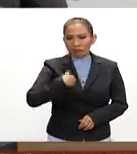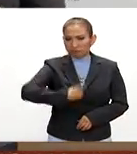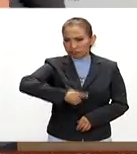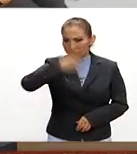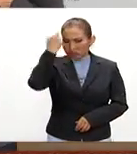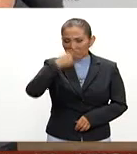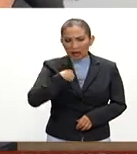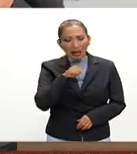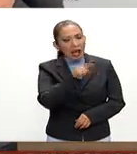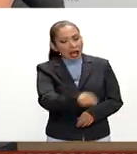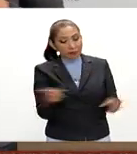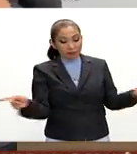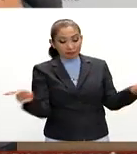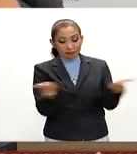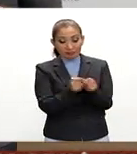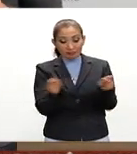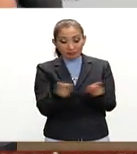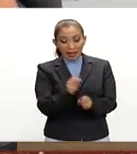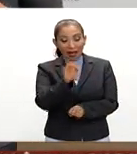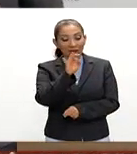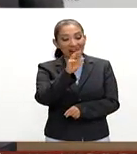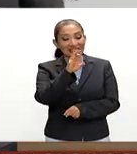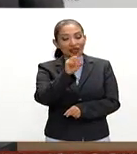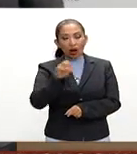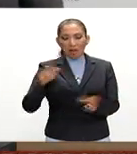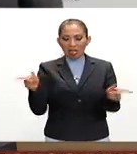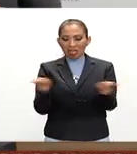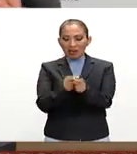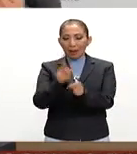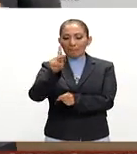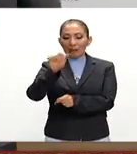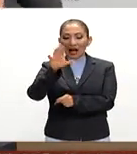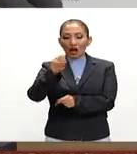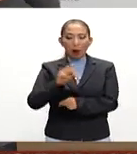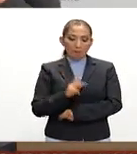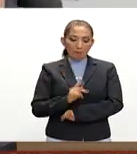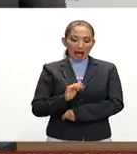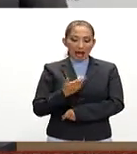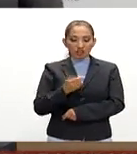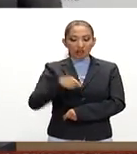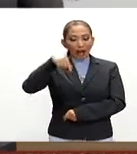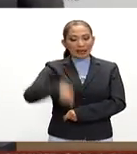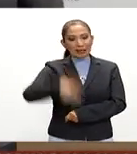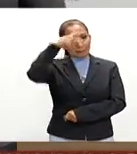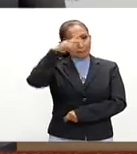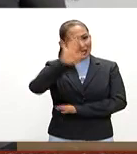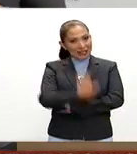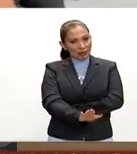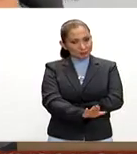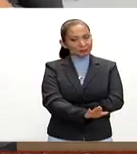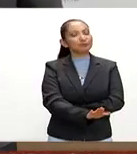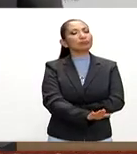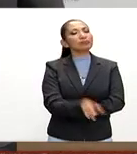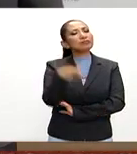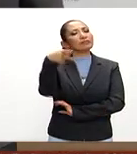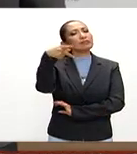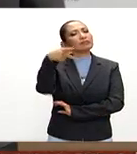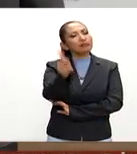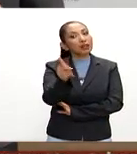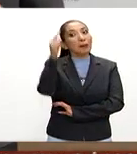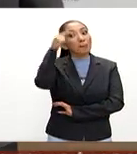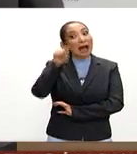sabía la simplificación de Francisco es Paco pero es Pancho exclusivamente para los mexicanos sin embargo